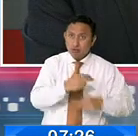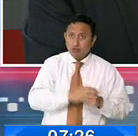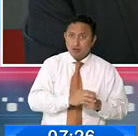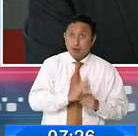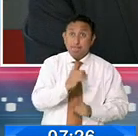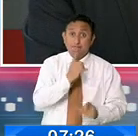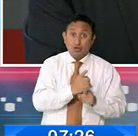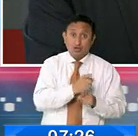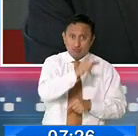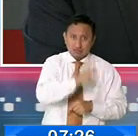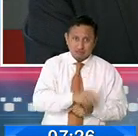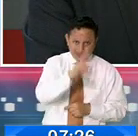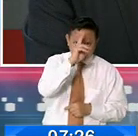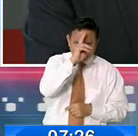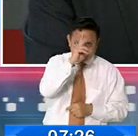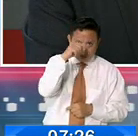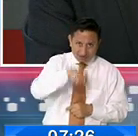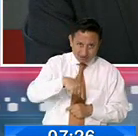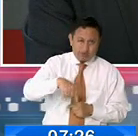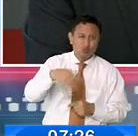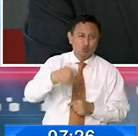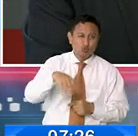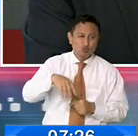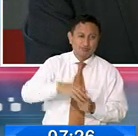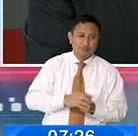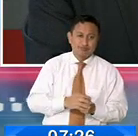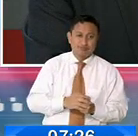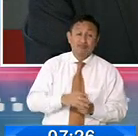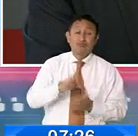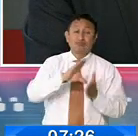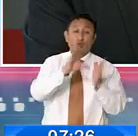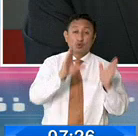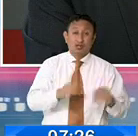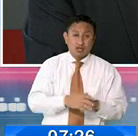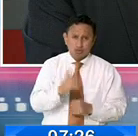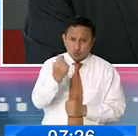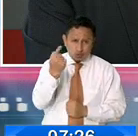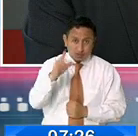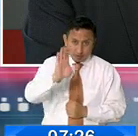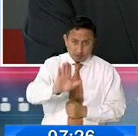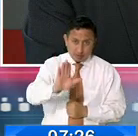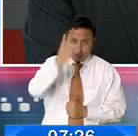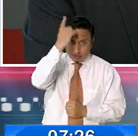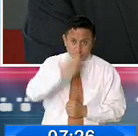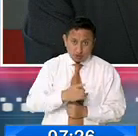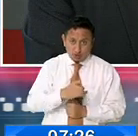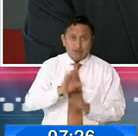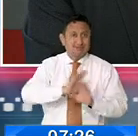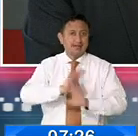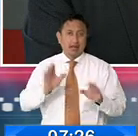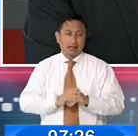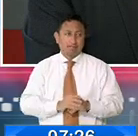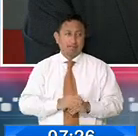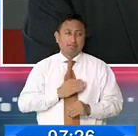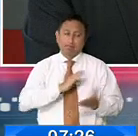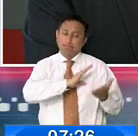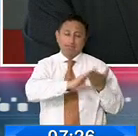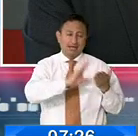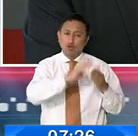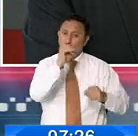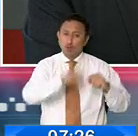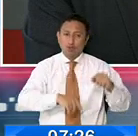las redes de tratantes. En todo esto es un círculo vicioso que si la ciudadanía no toma una decisión y nosotros también como gobierno